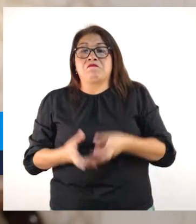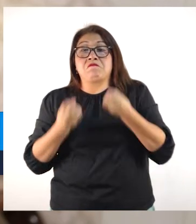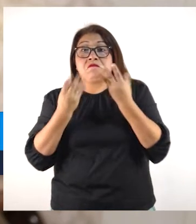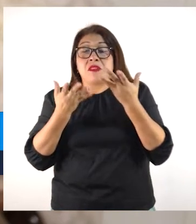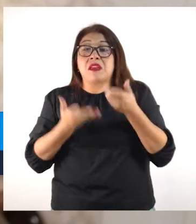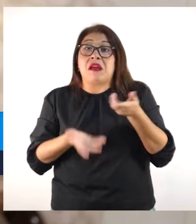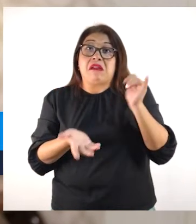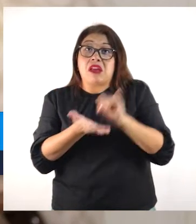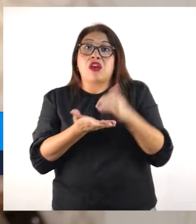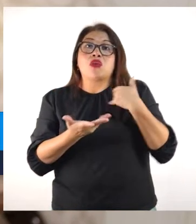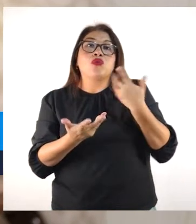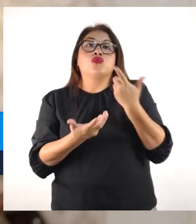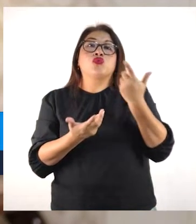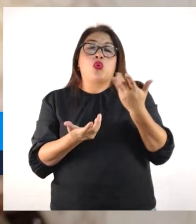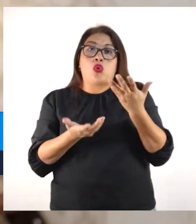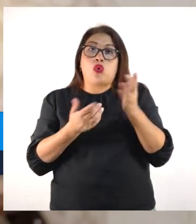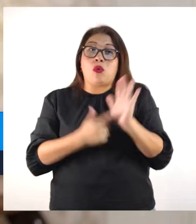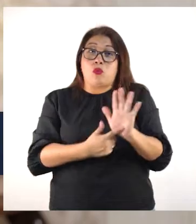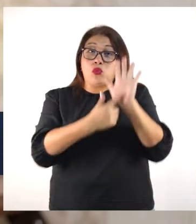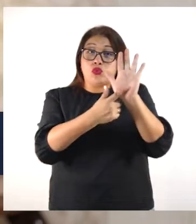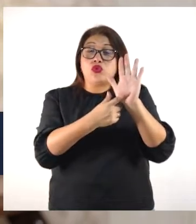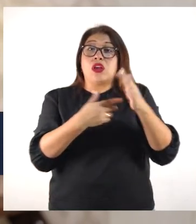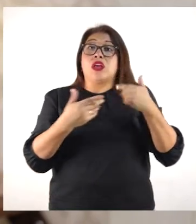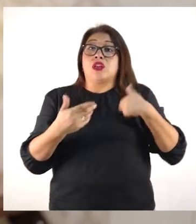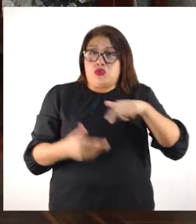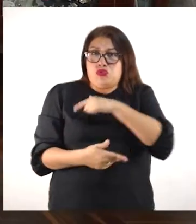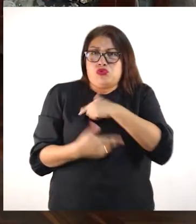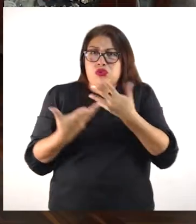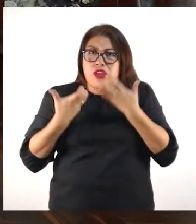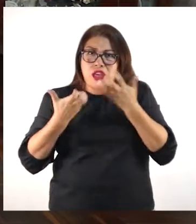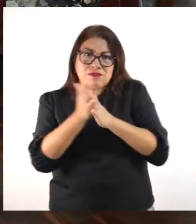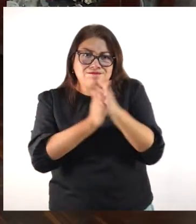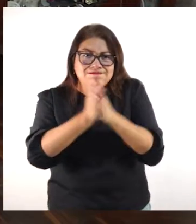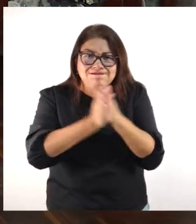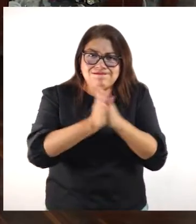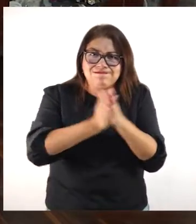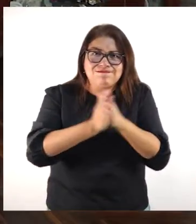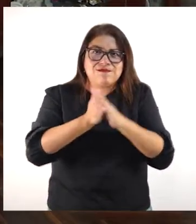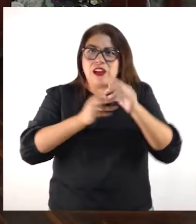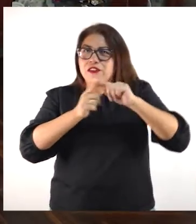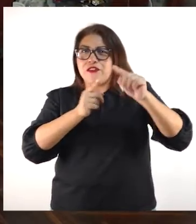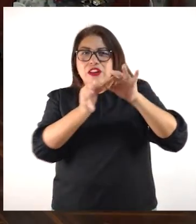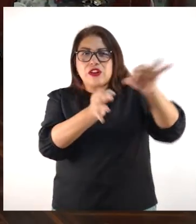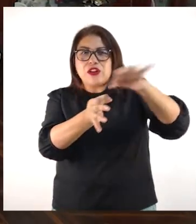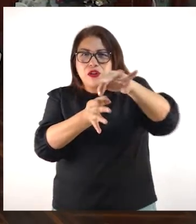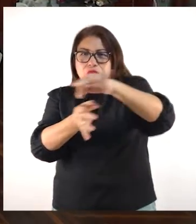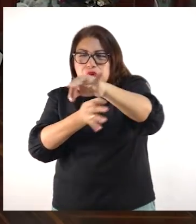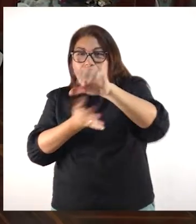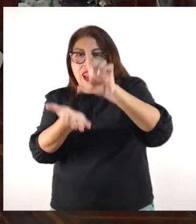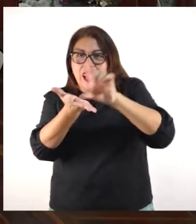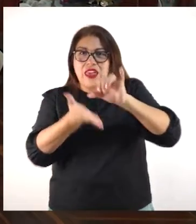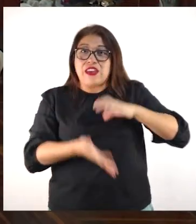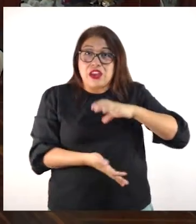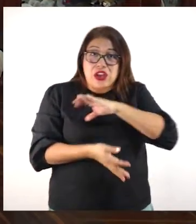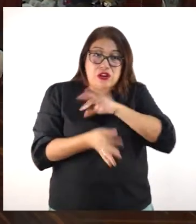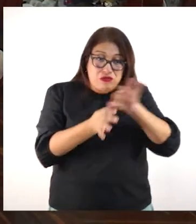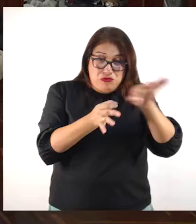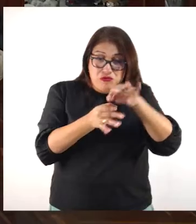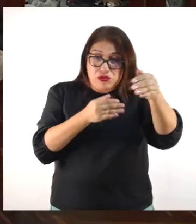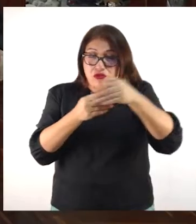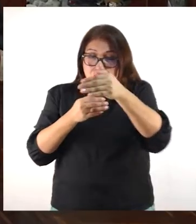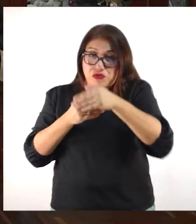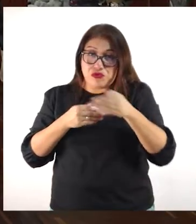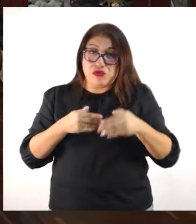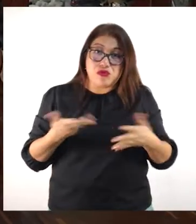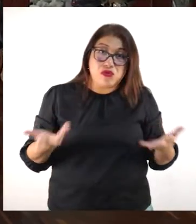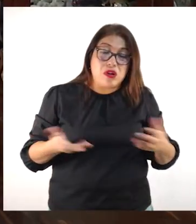Y bueno, solo hacer notar de que tenemos todas las ganas de llegar a todos los distritos de Lima y de Callao. Es por